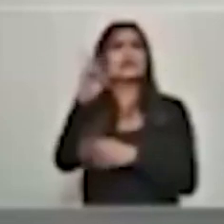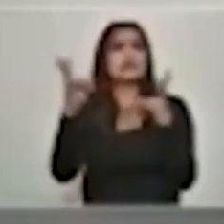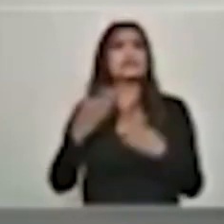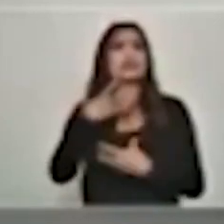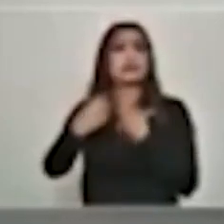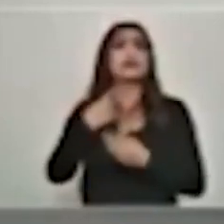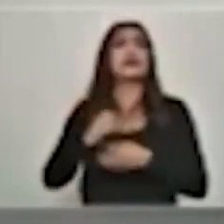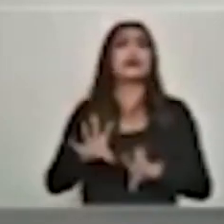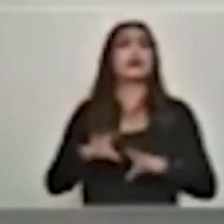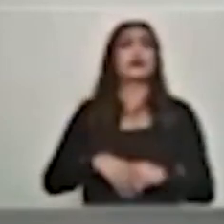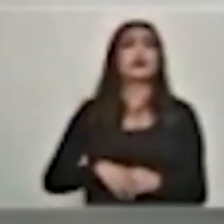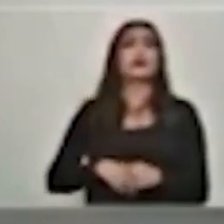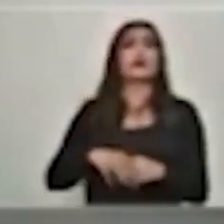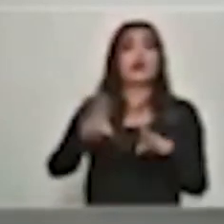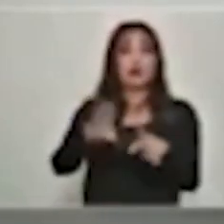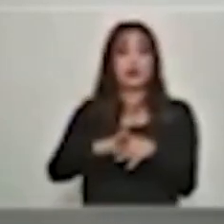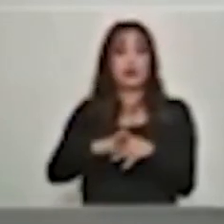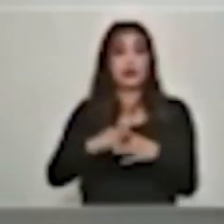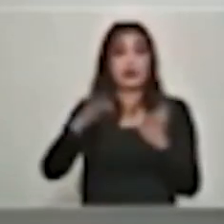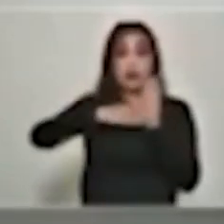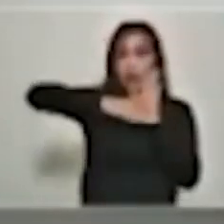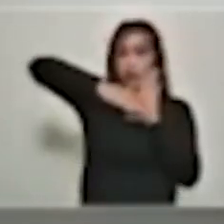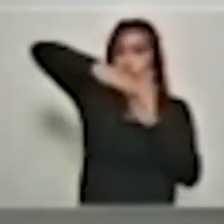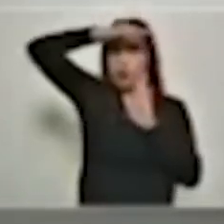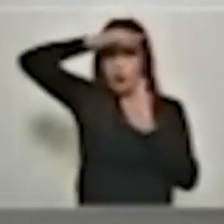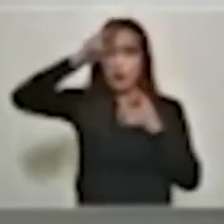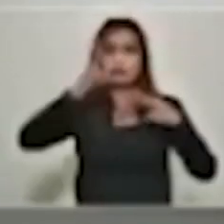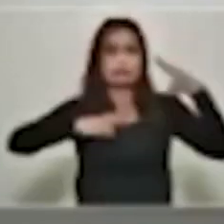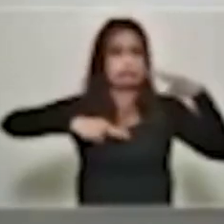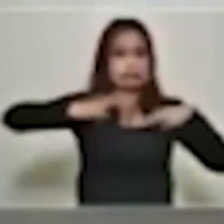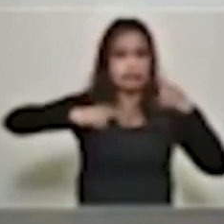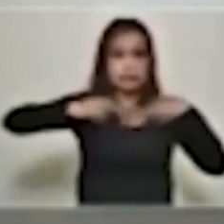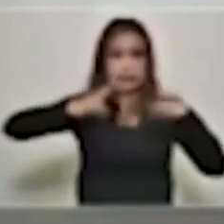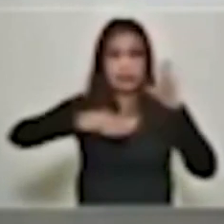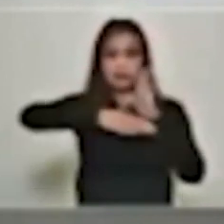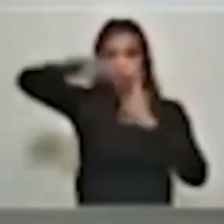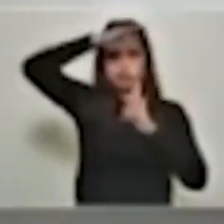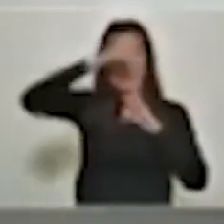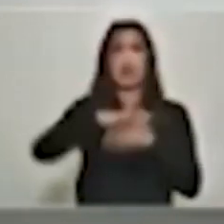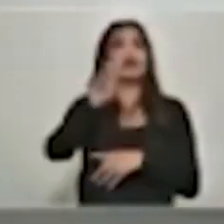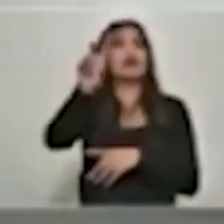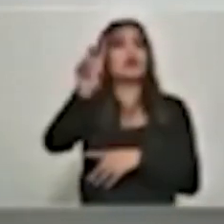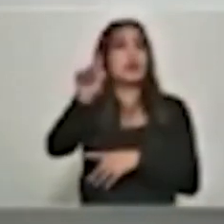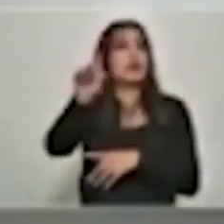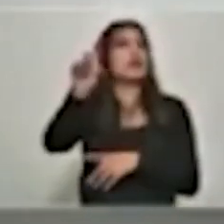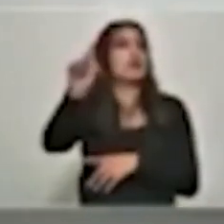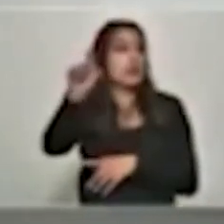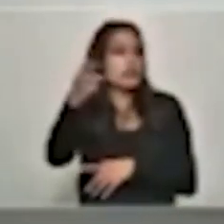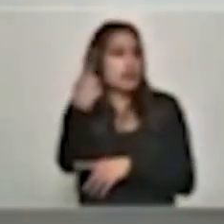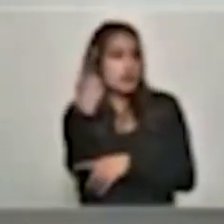Gobernador, cuando estaba la cresta de contagios fue el veintiuno de enero